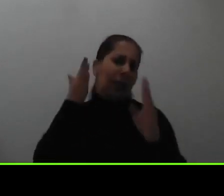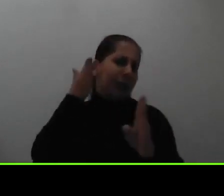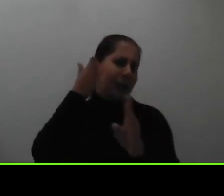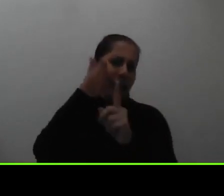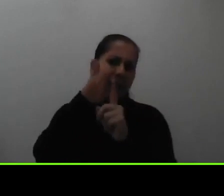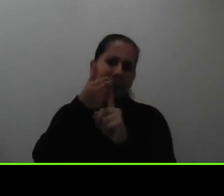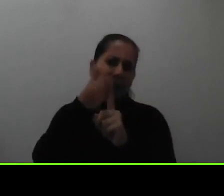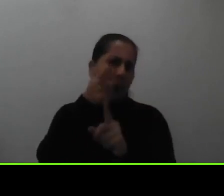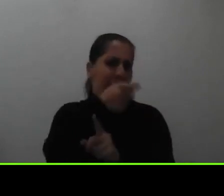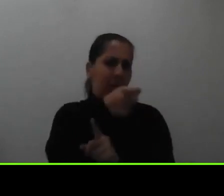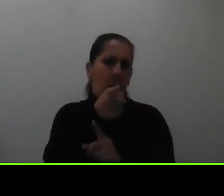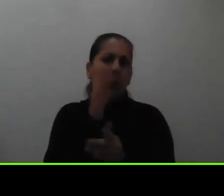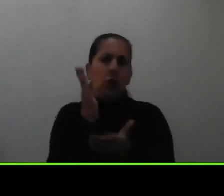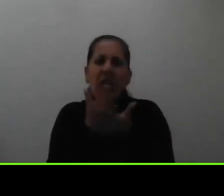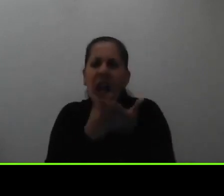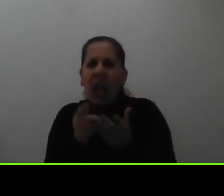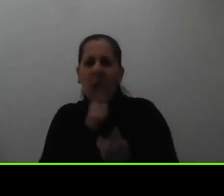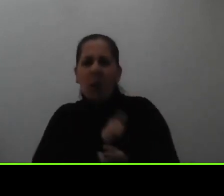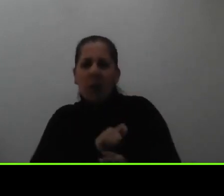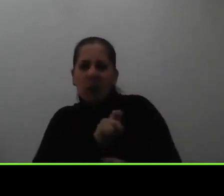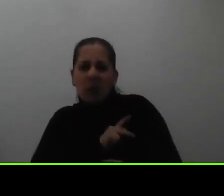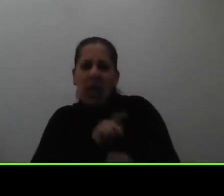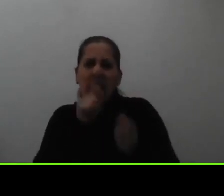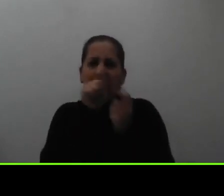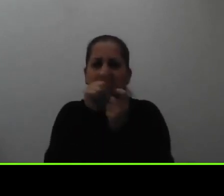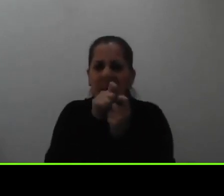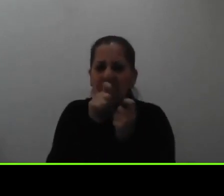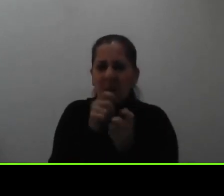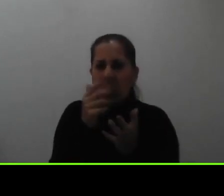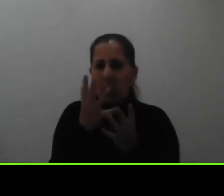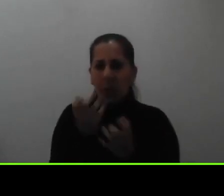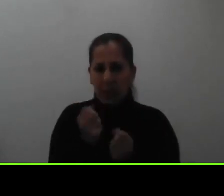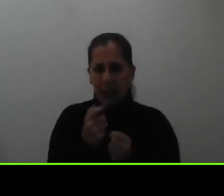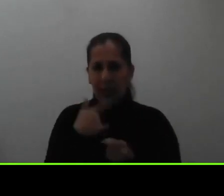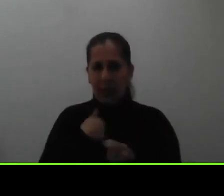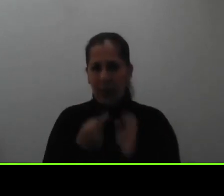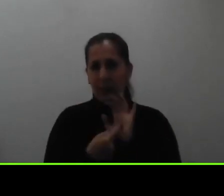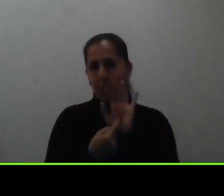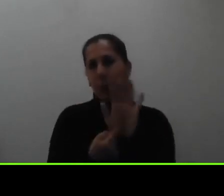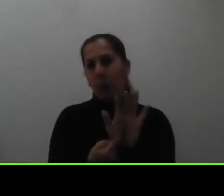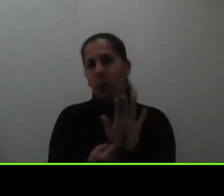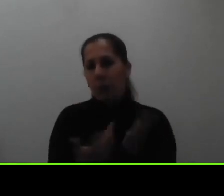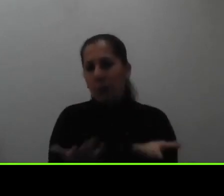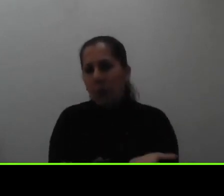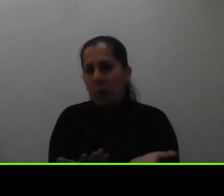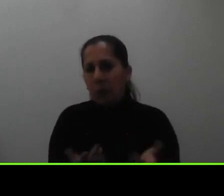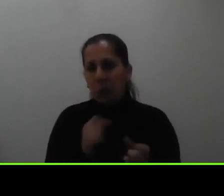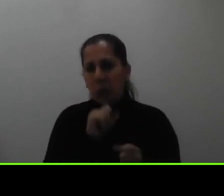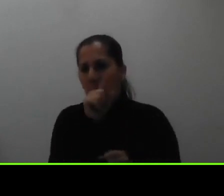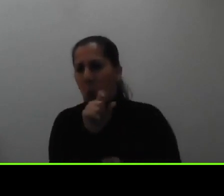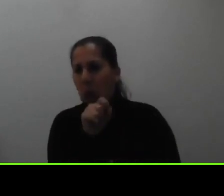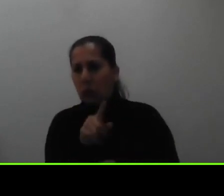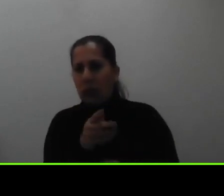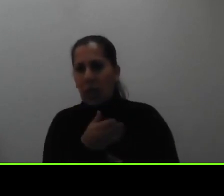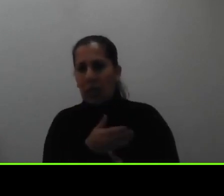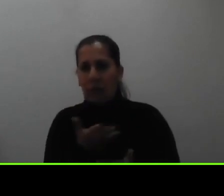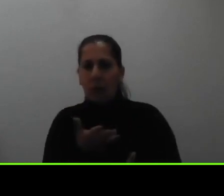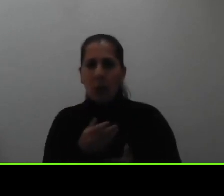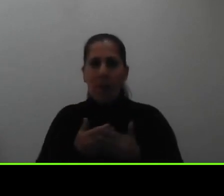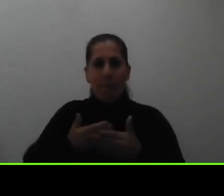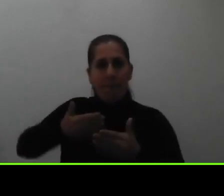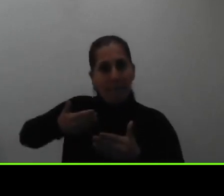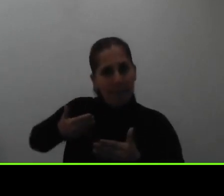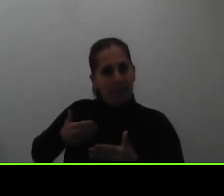tienen situaciones muy puntuales muy particulares que quisieran exponer de alguna manera o consultar de forma previa